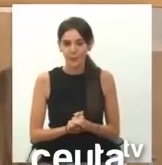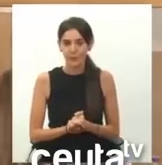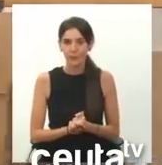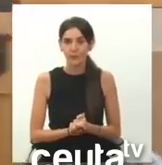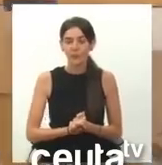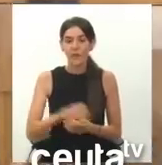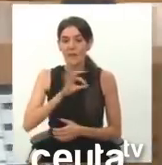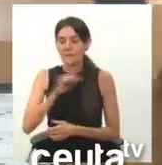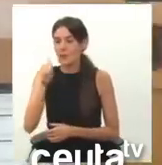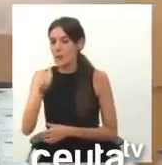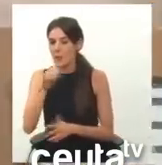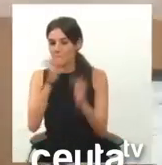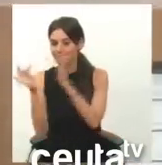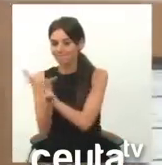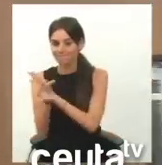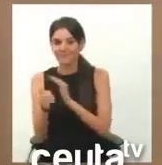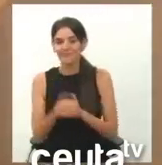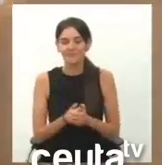Señor Verdejo, tiene usted la palabra.